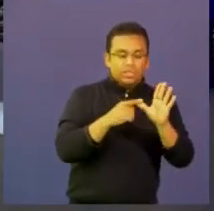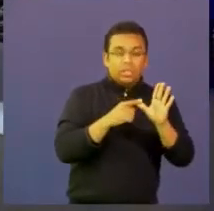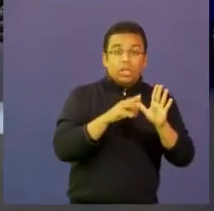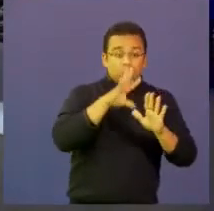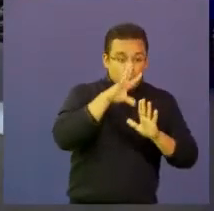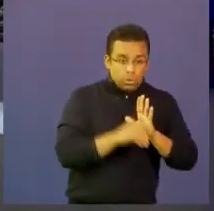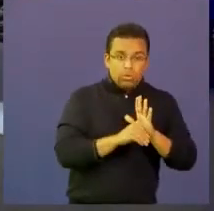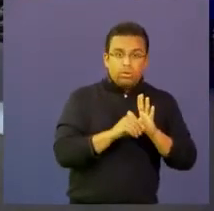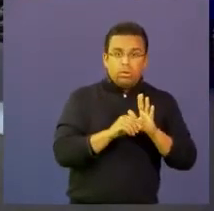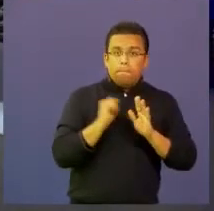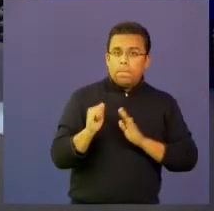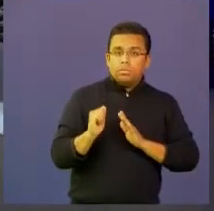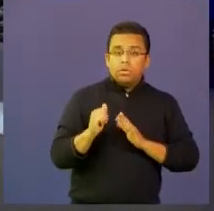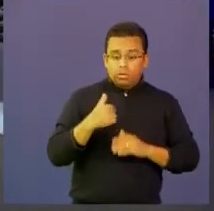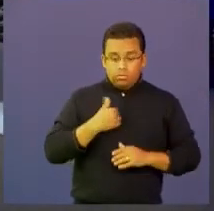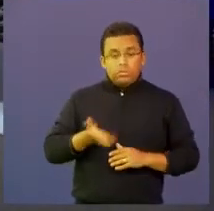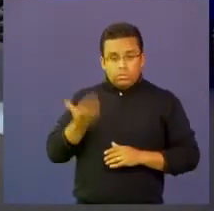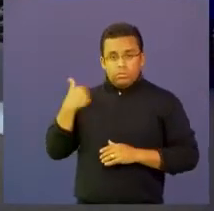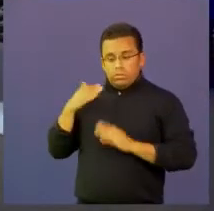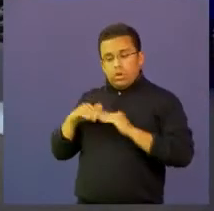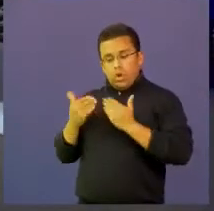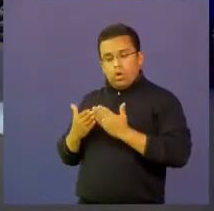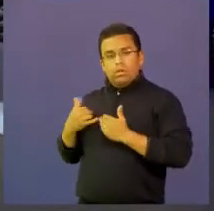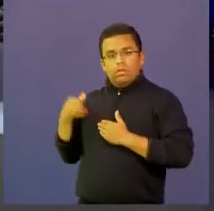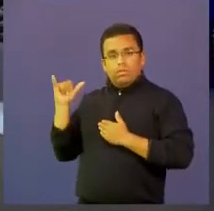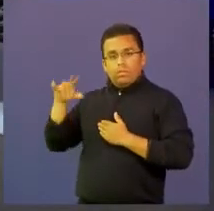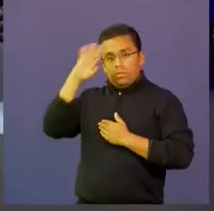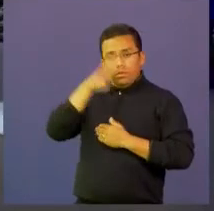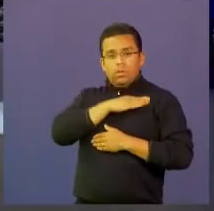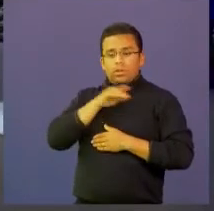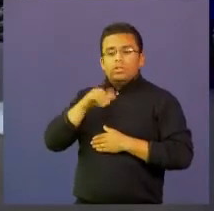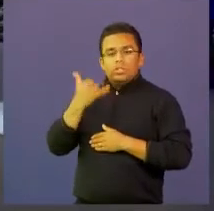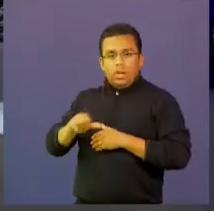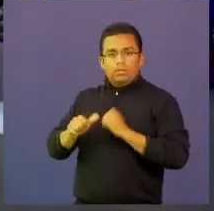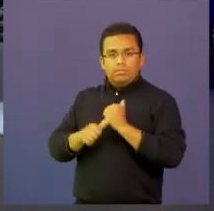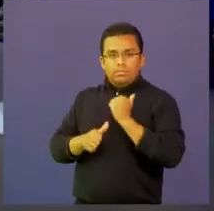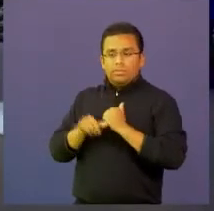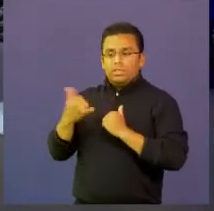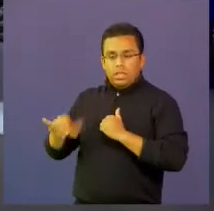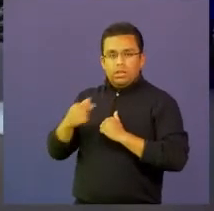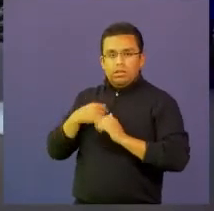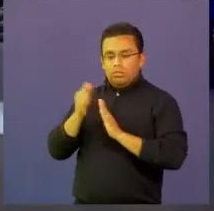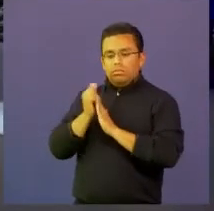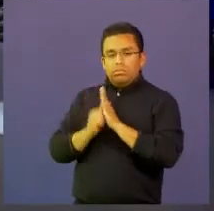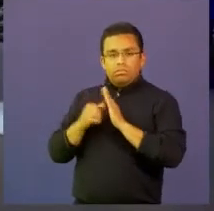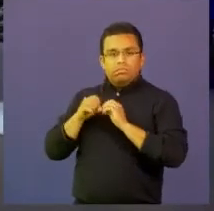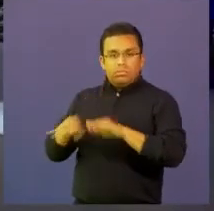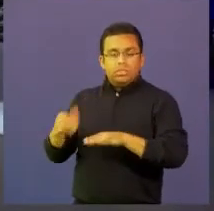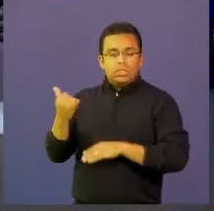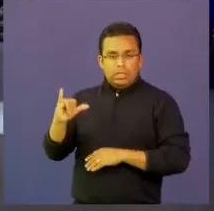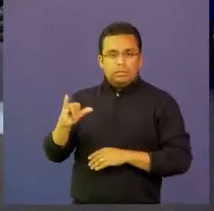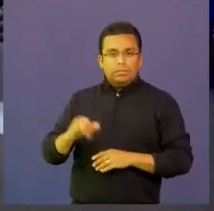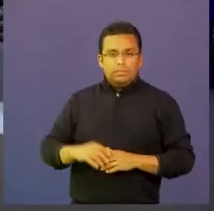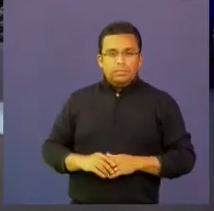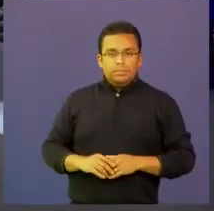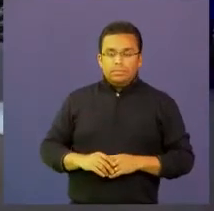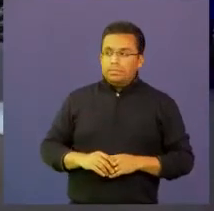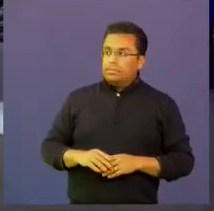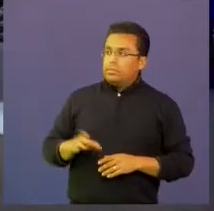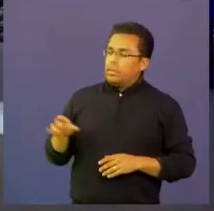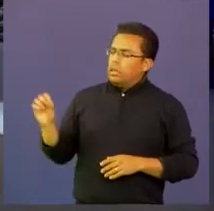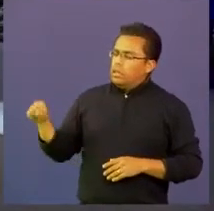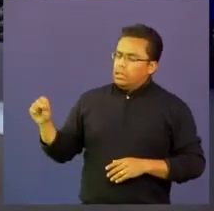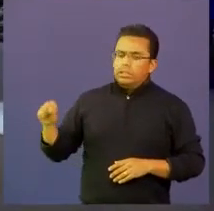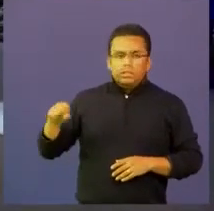colombiana desde nuestras escuelas de formación las escuelas oficiales aquí en Madrid Cundianmarca y en Cali a propósito de eso que dice